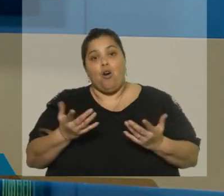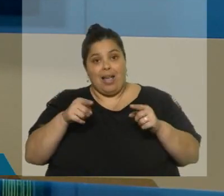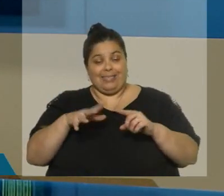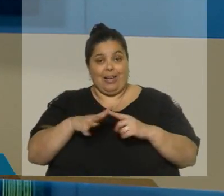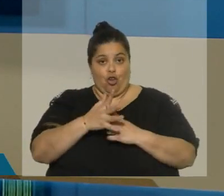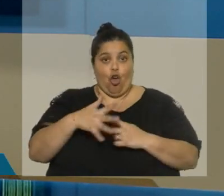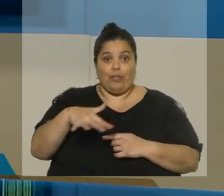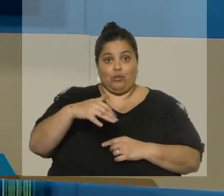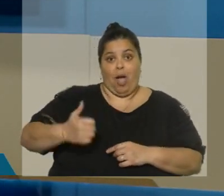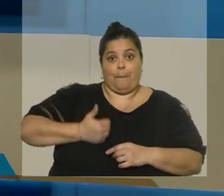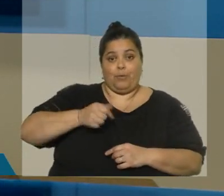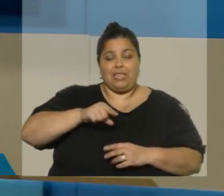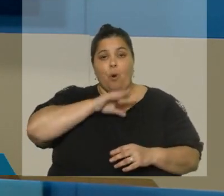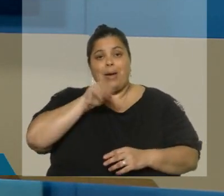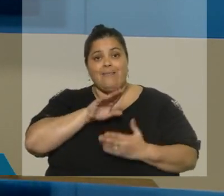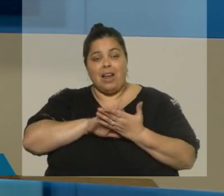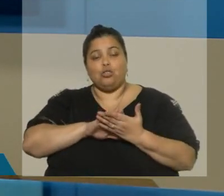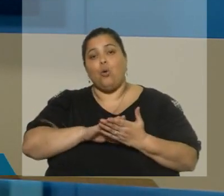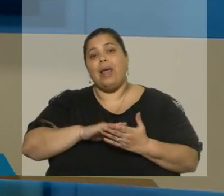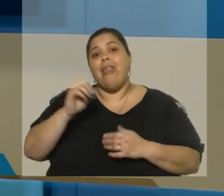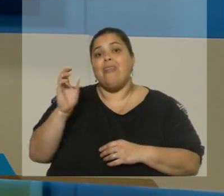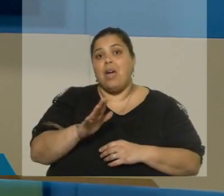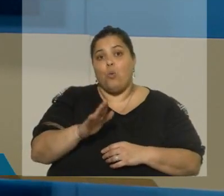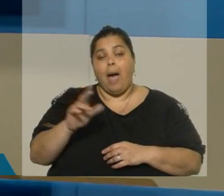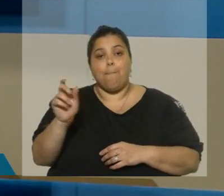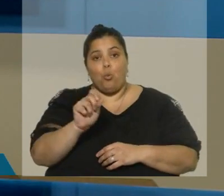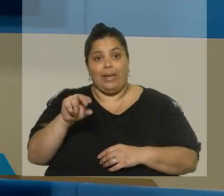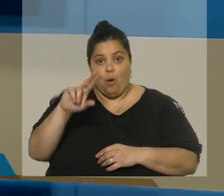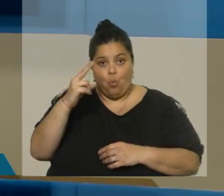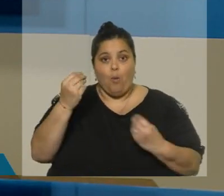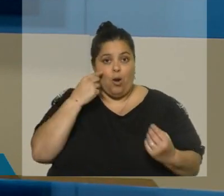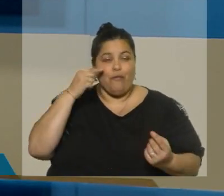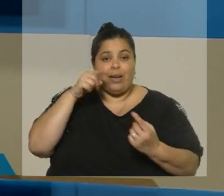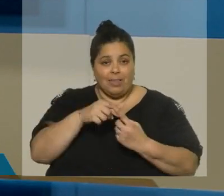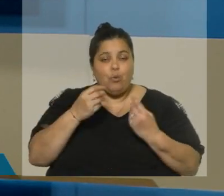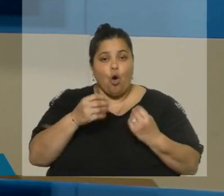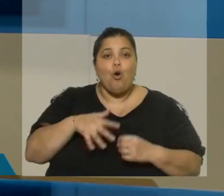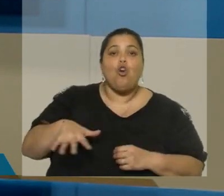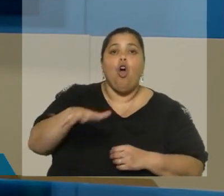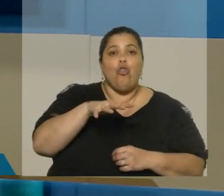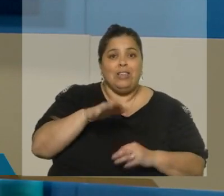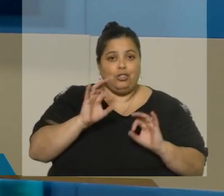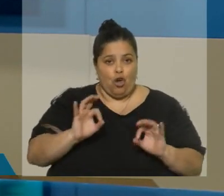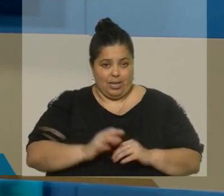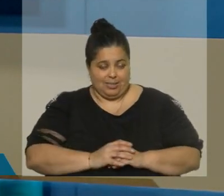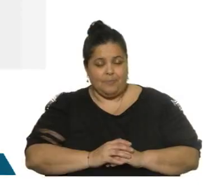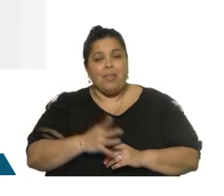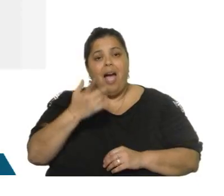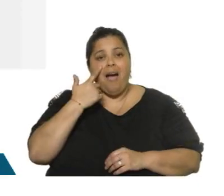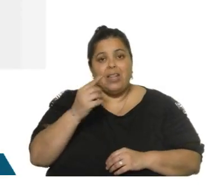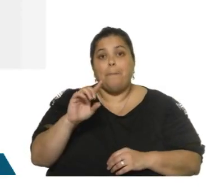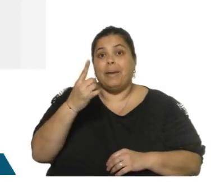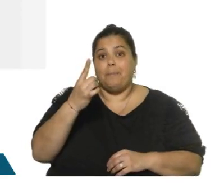aprovechar, hablar a propósito de la deuda pública uruguaya, sus objetivos y también las condiciones en que se encuentra. Veamos esta primera